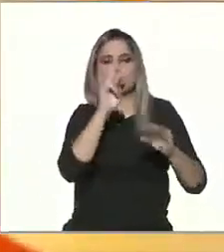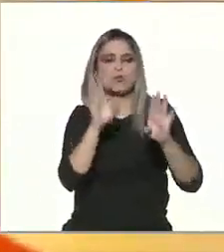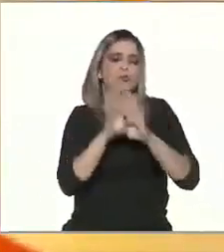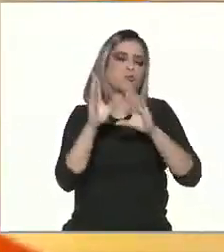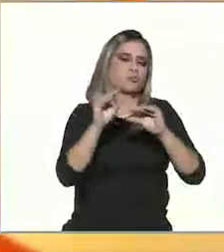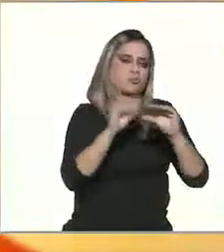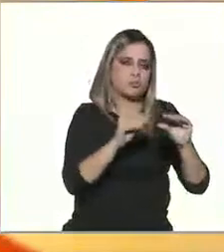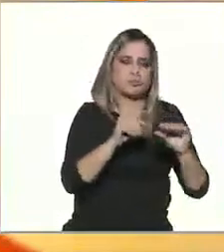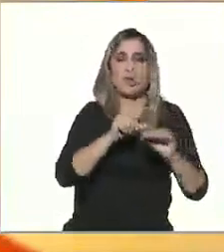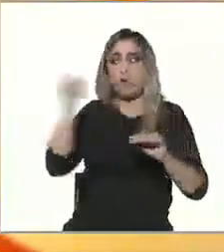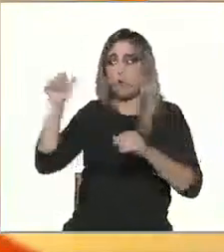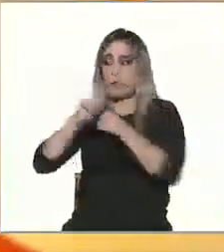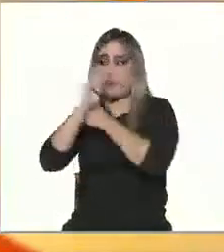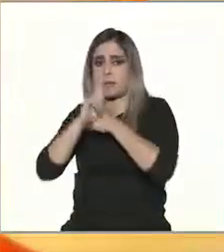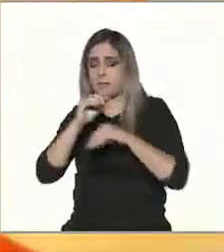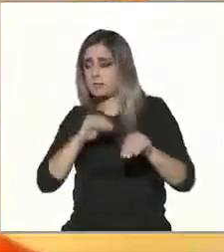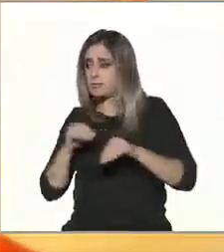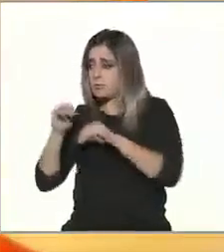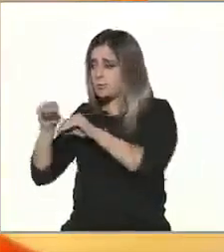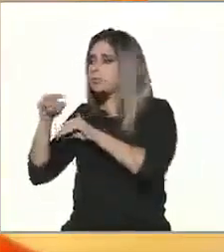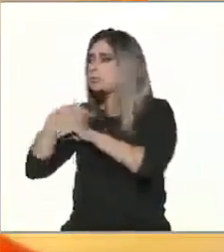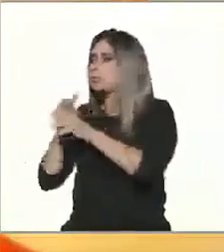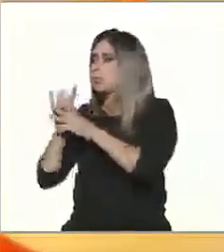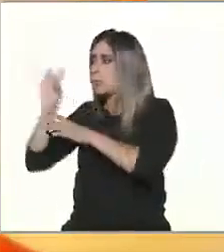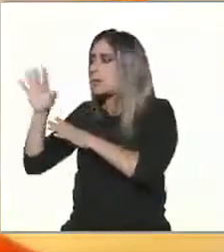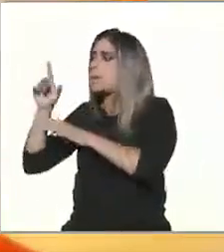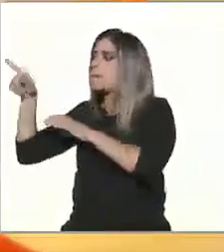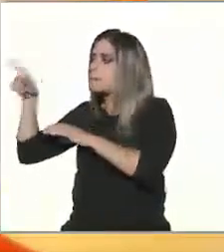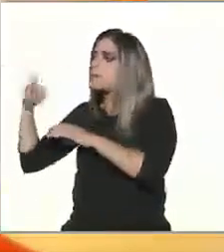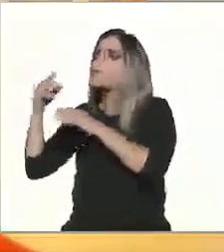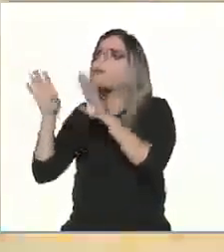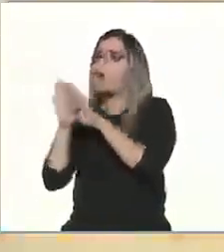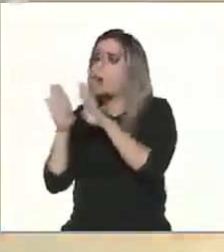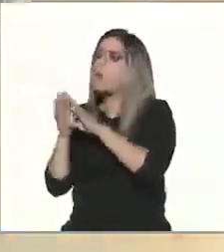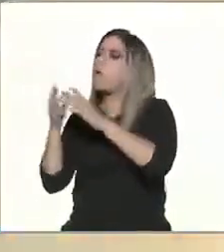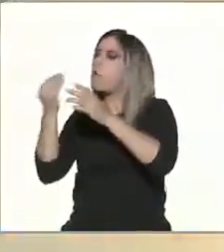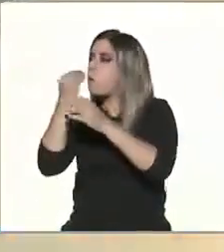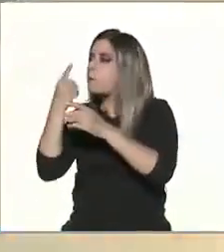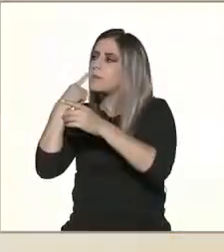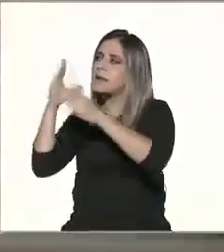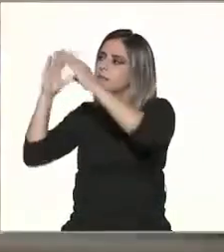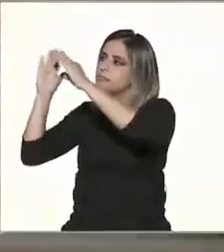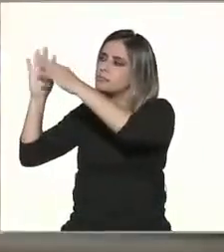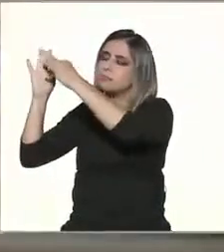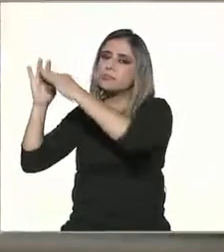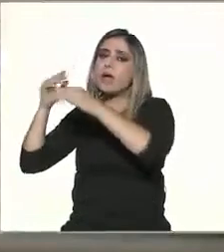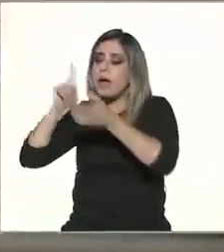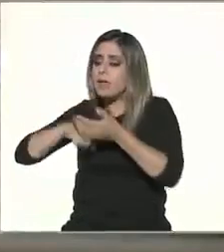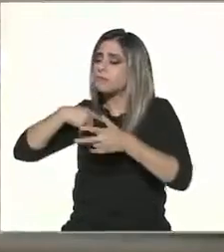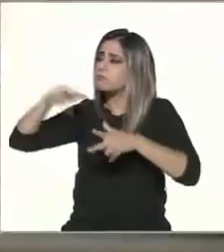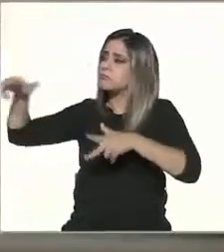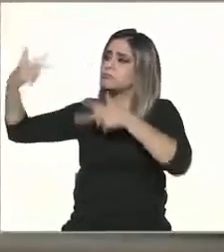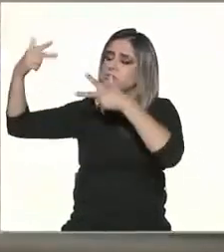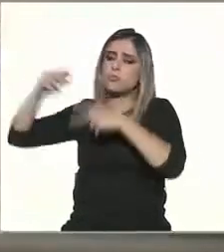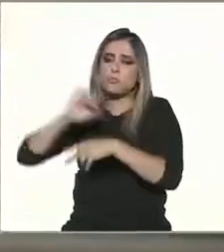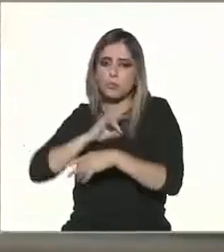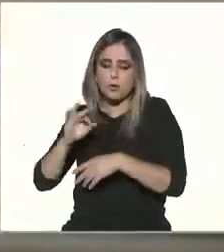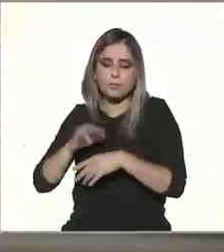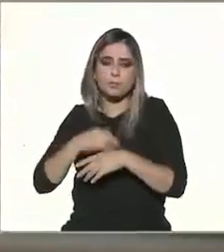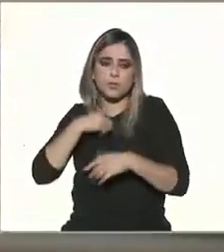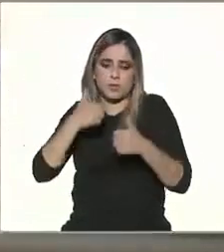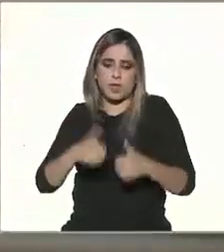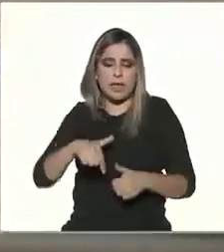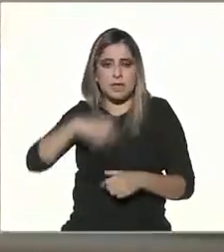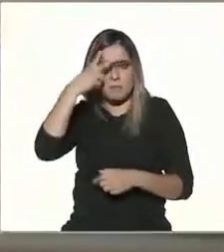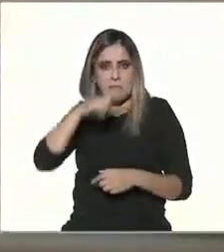personas en diferentes países pueden aprender conmigo estando en mi casa aquí en México. El internet me parece que es